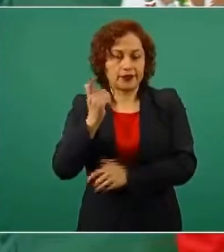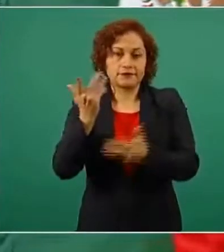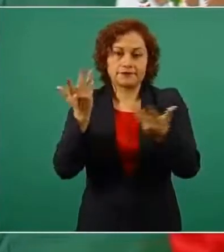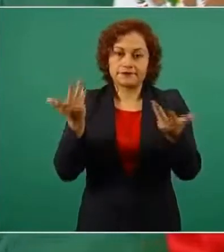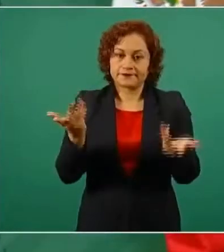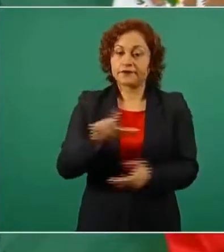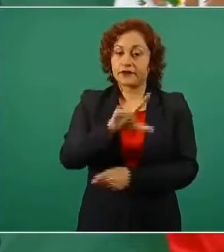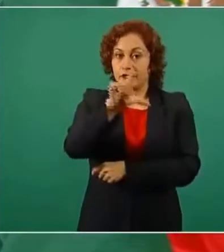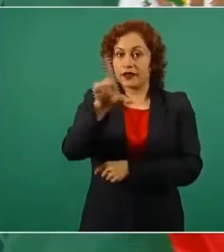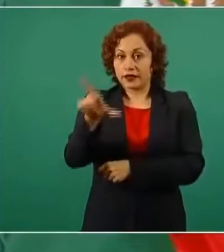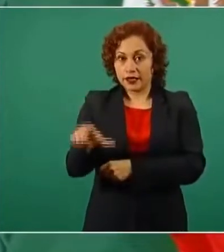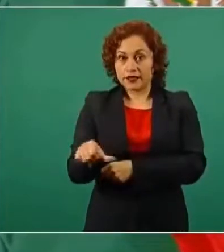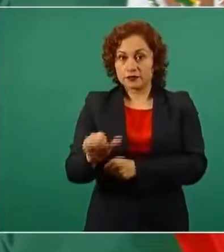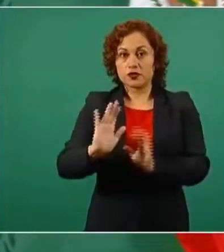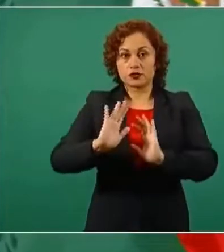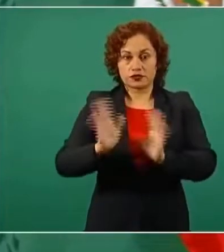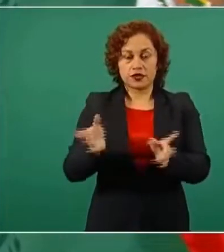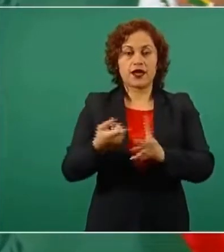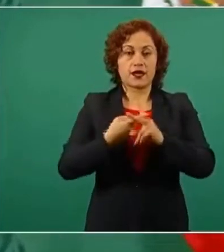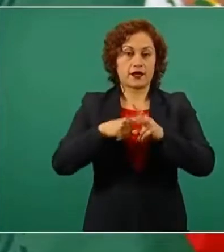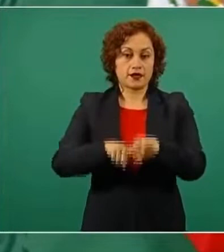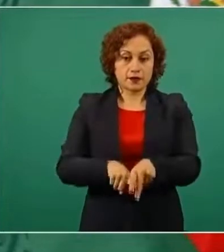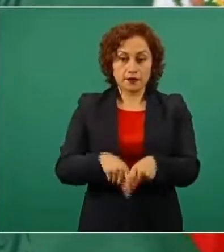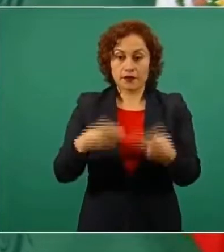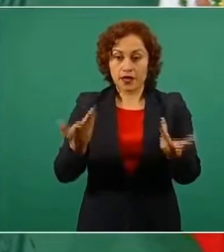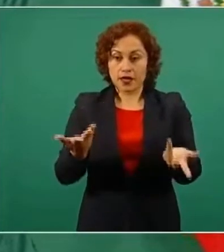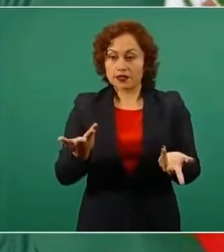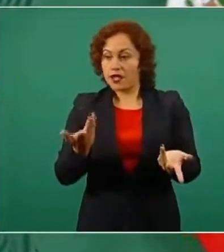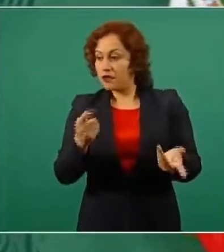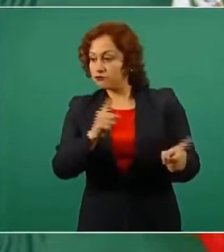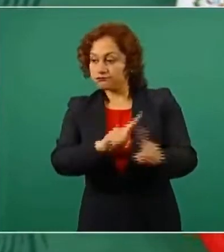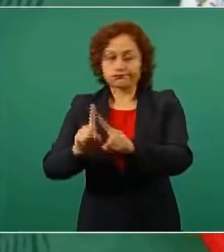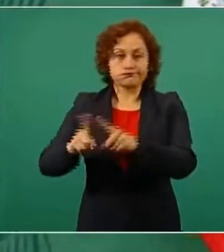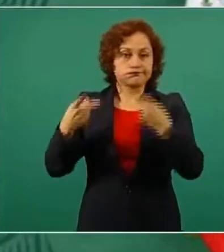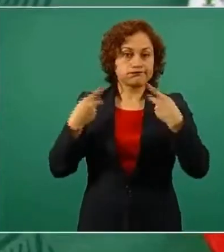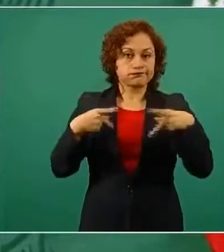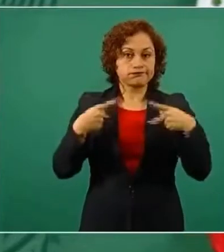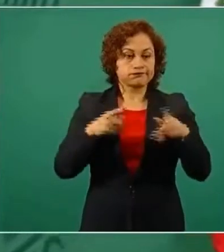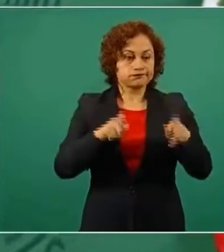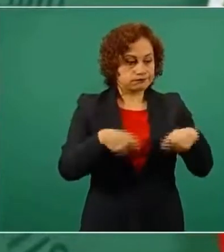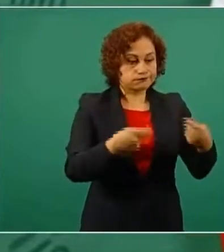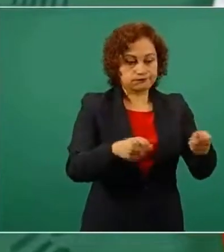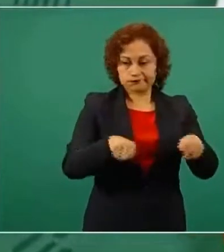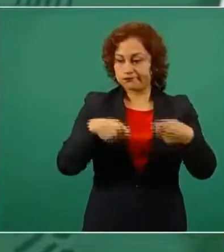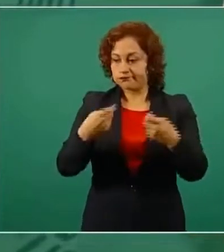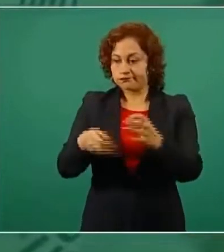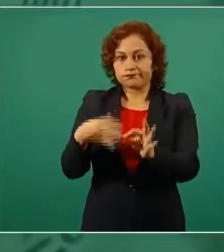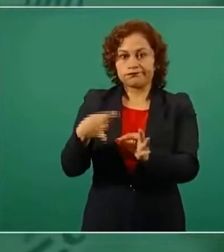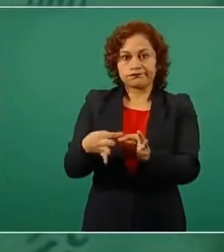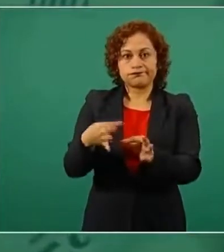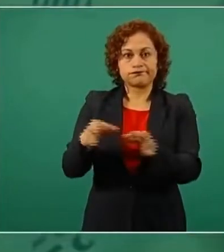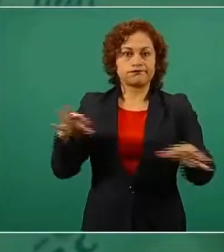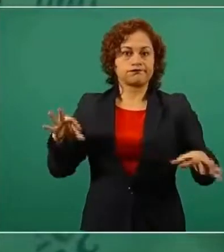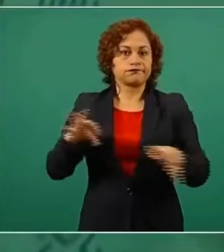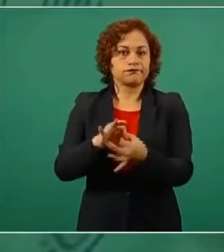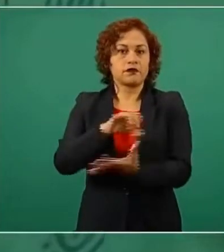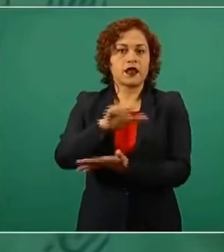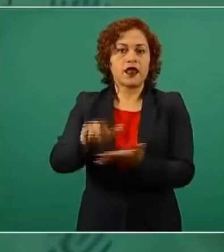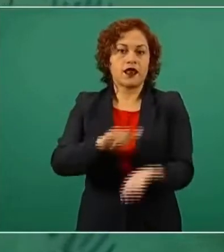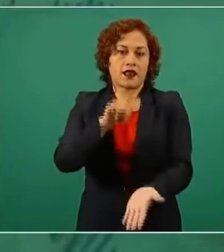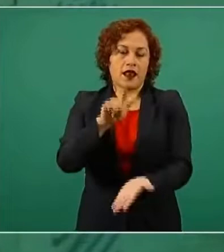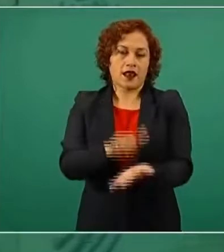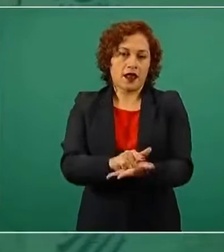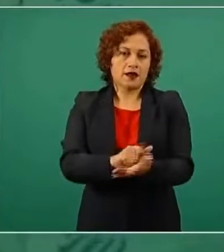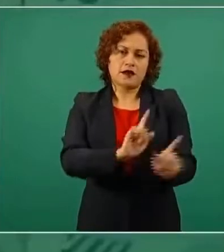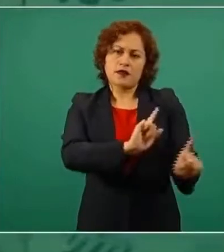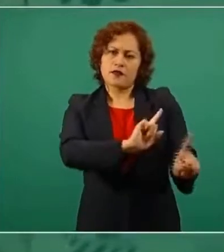regularizar a todos los trabajadores que están en ese